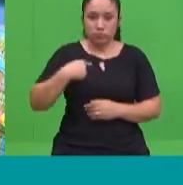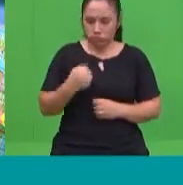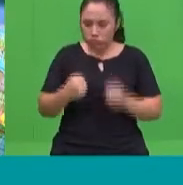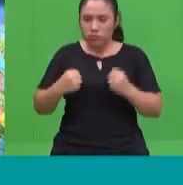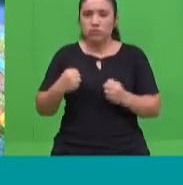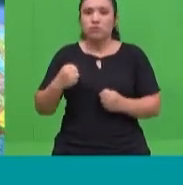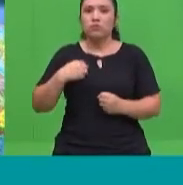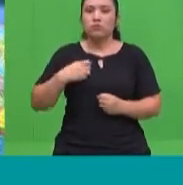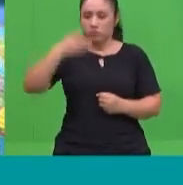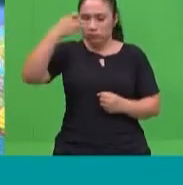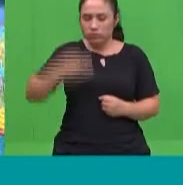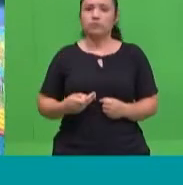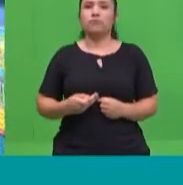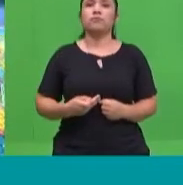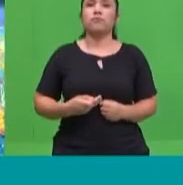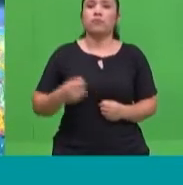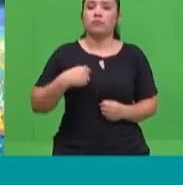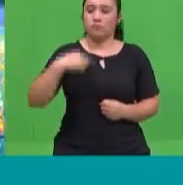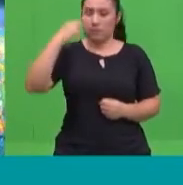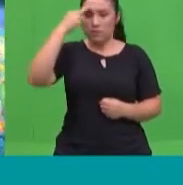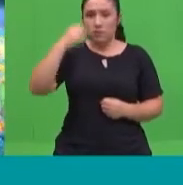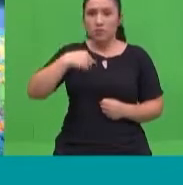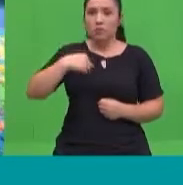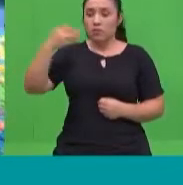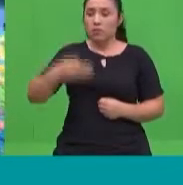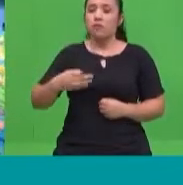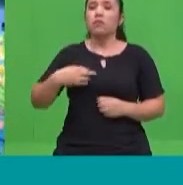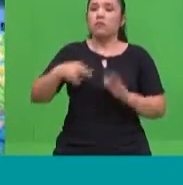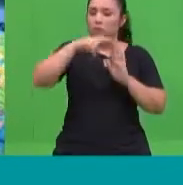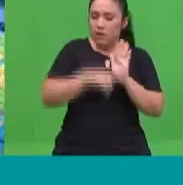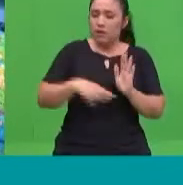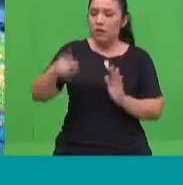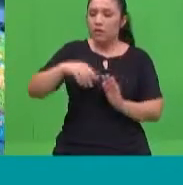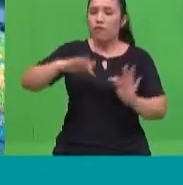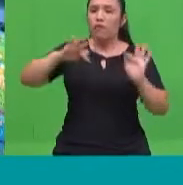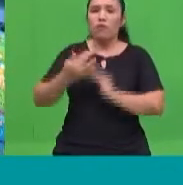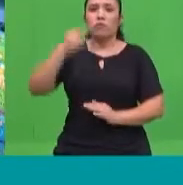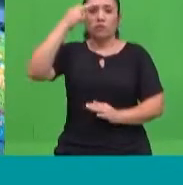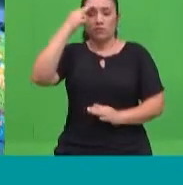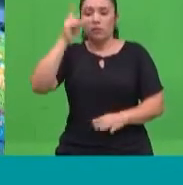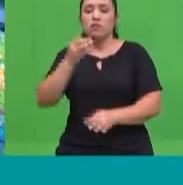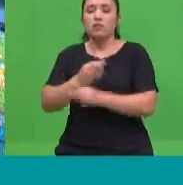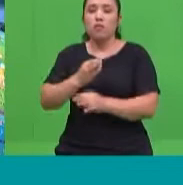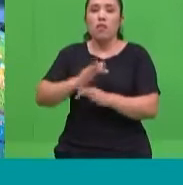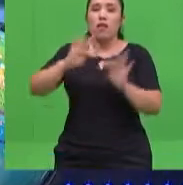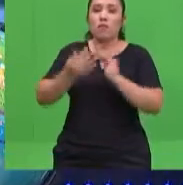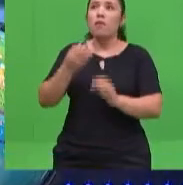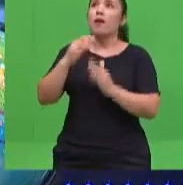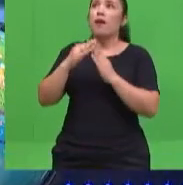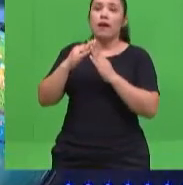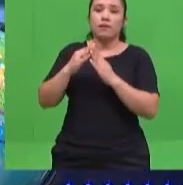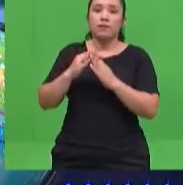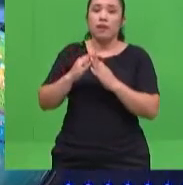autoritaria, que es la disciplina con la que nos criaron quizás nuestros padres y nuestros abuelos,